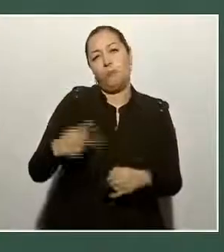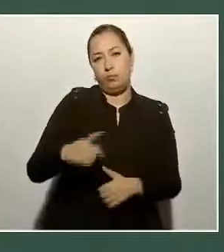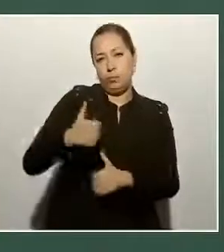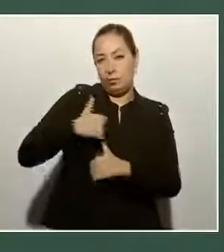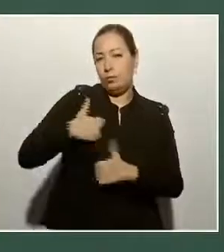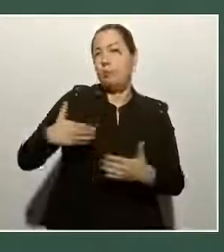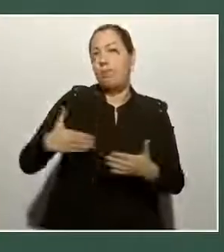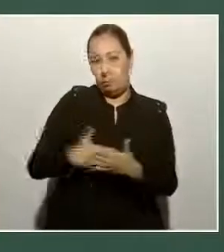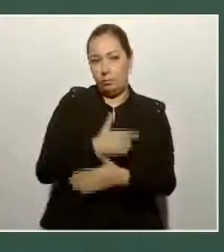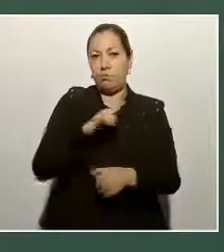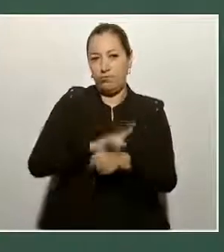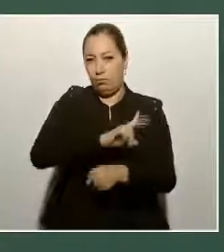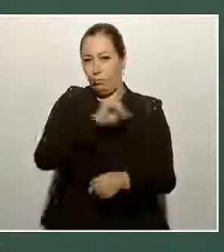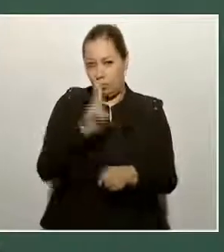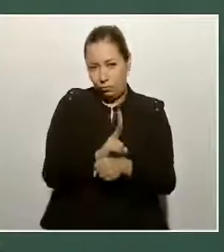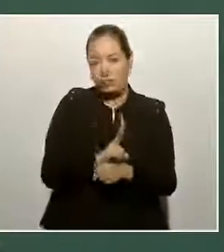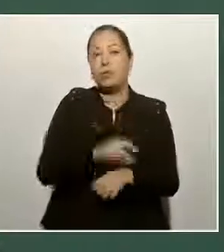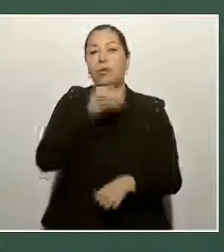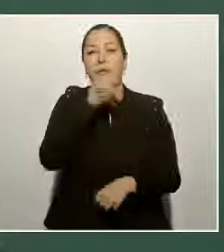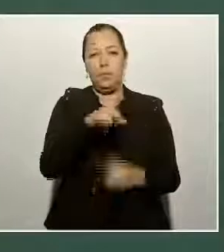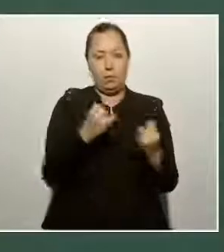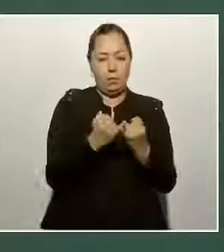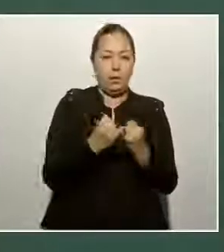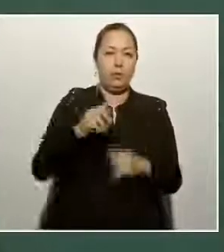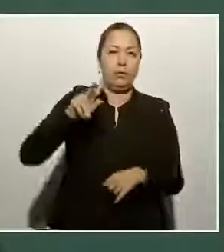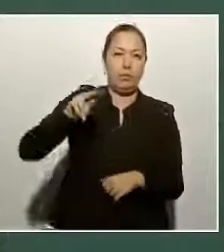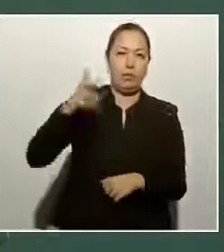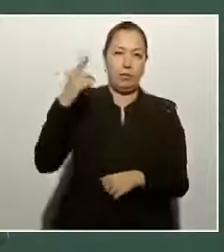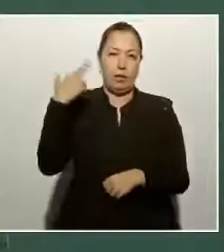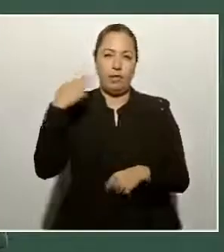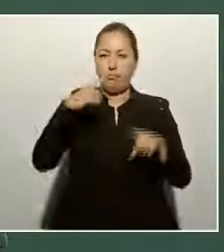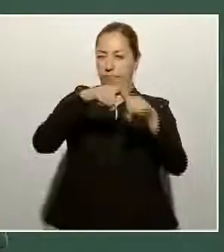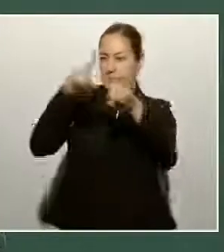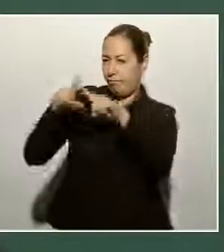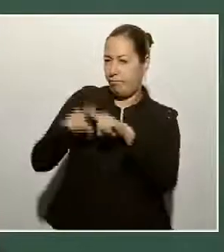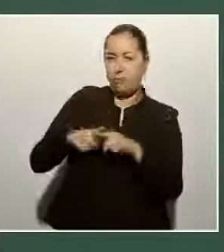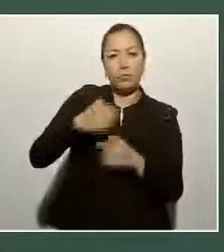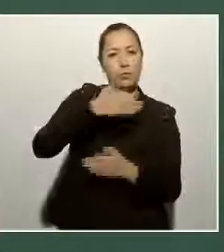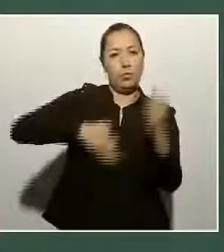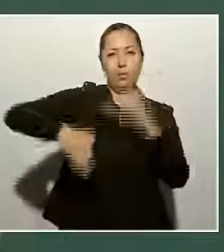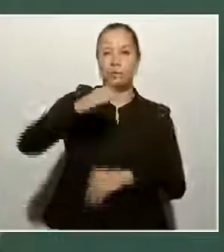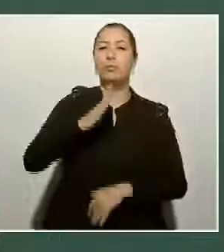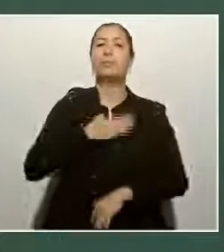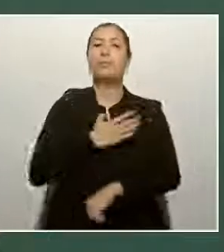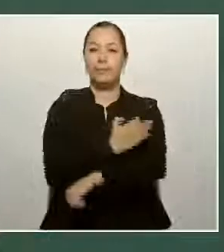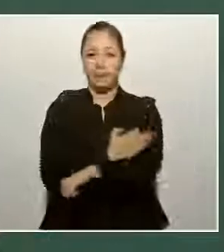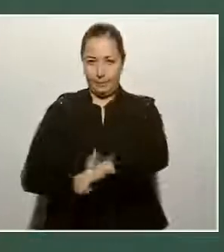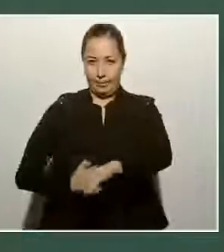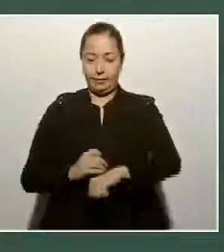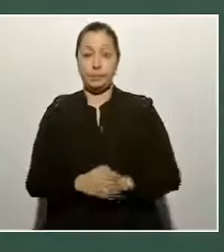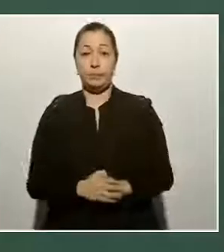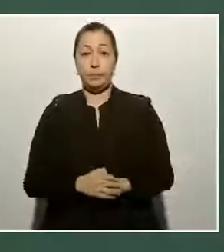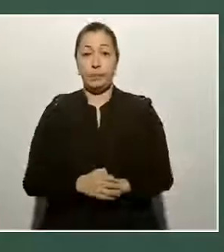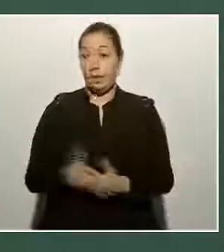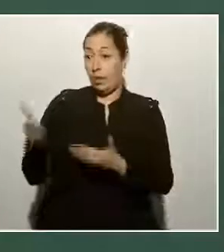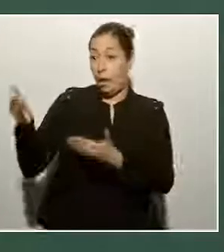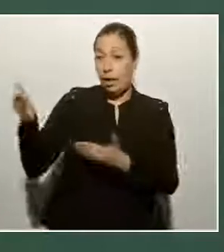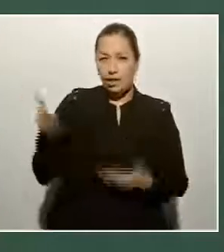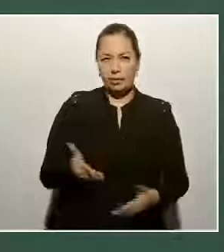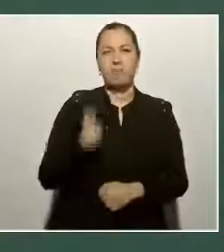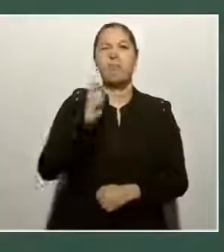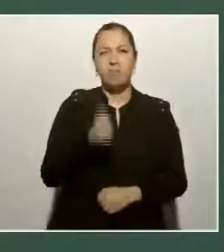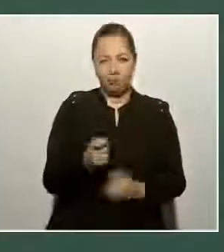Representantes de los medios de comunicación, a todos muy buenas tardes. La presencia de la Guardia Nacional como